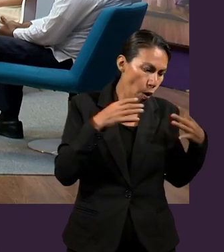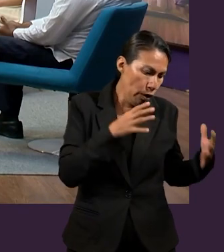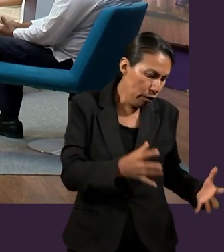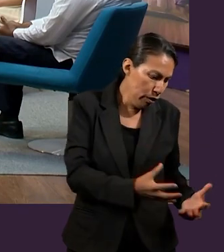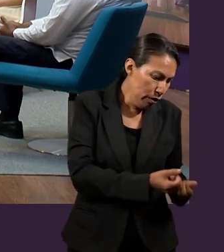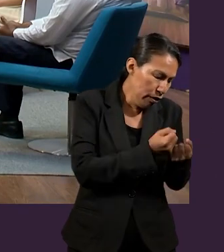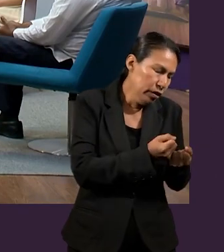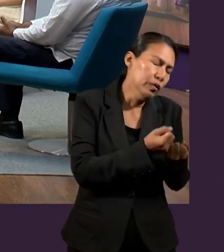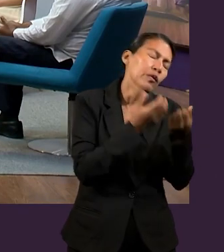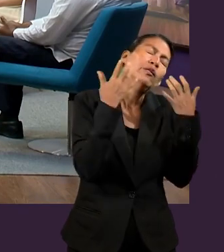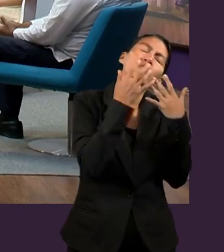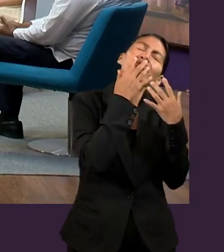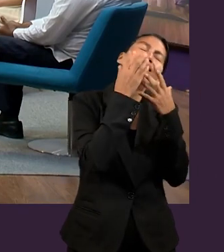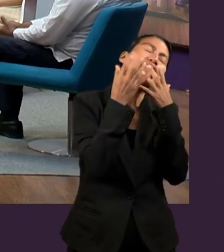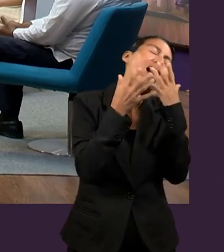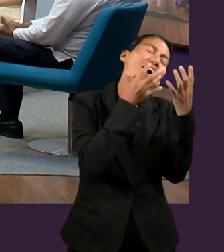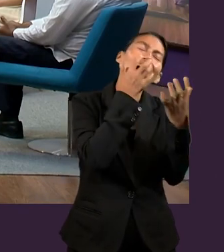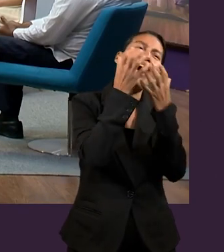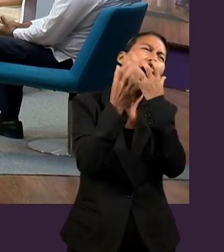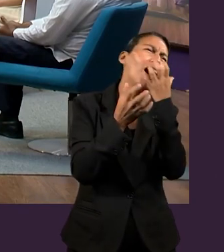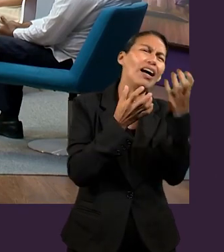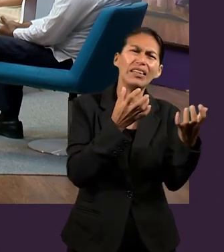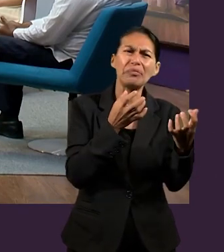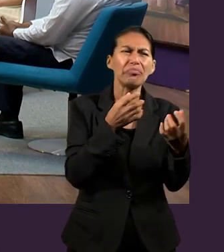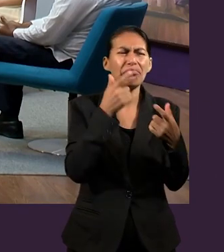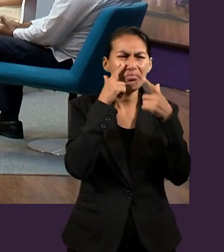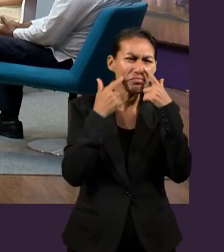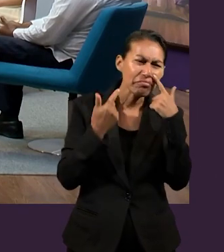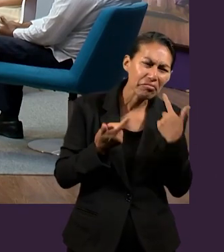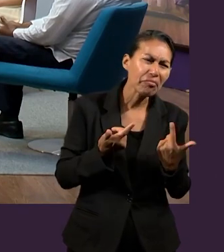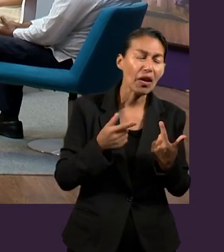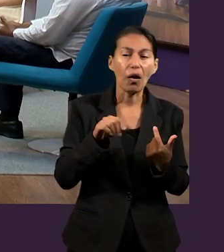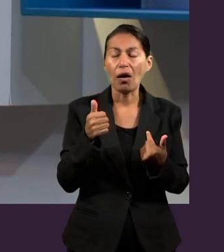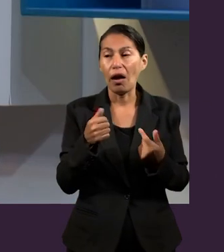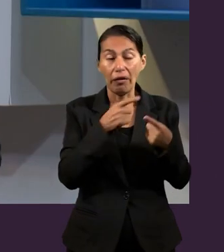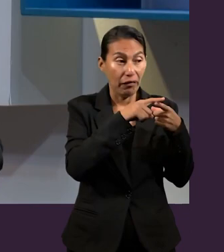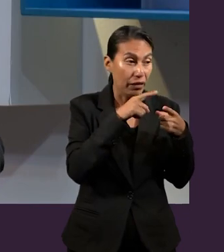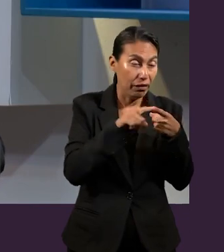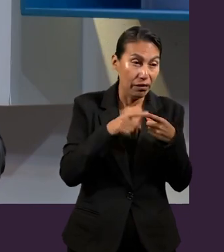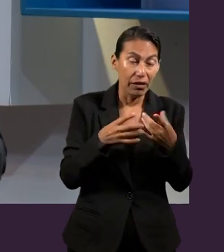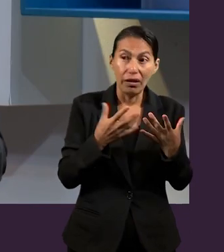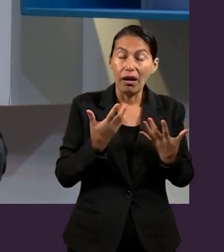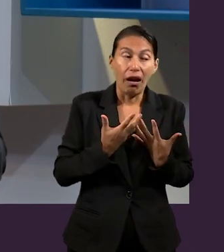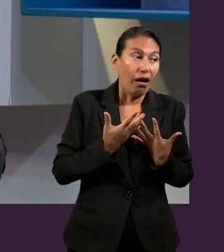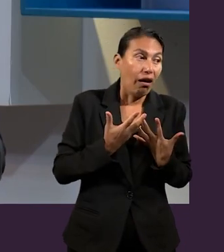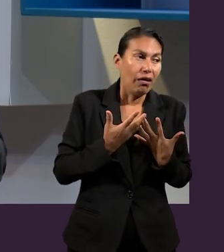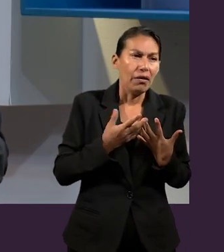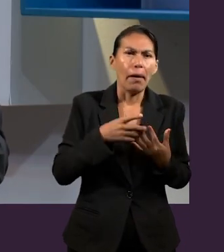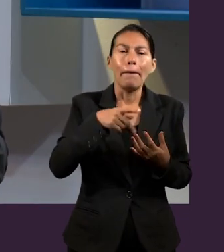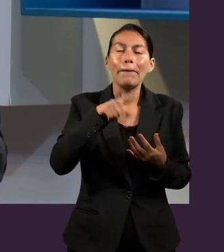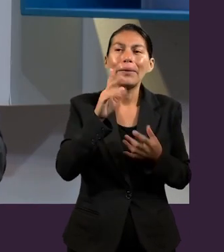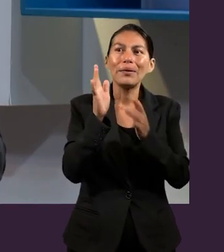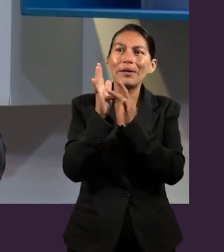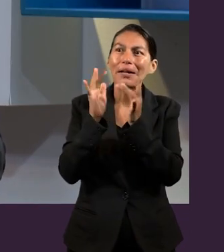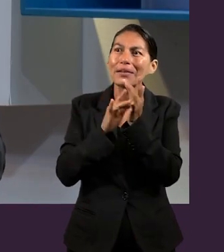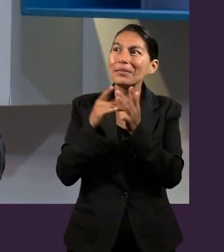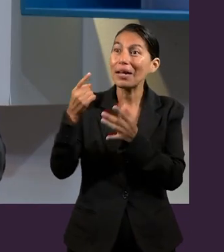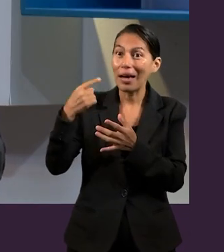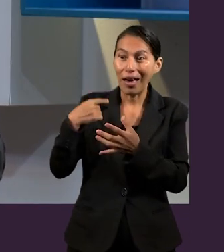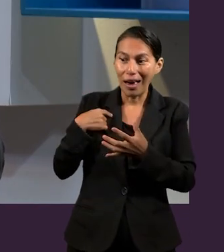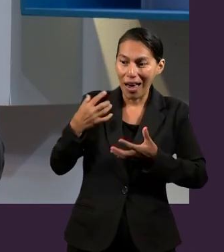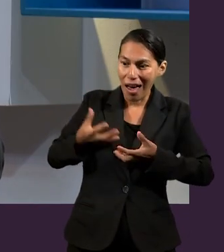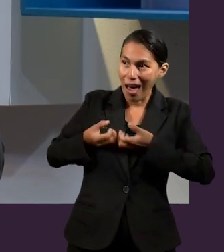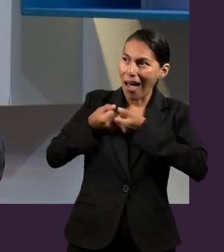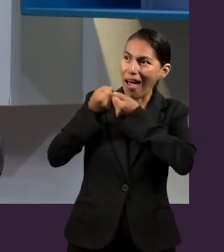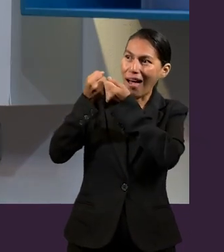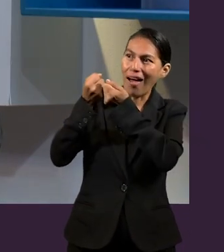reunieron y aplaudieron y gritaron y lloraron, pero pues lo interesante aquí es que a nosotros, es a